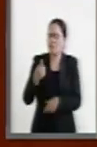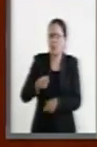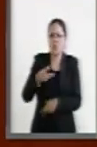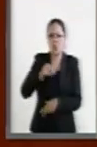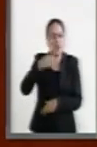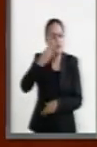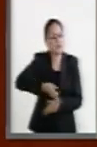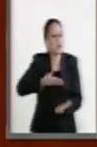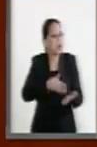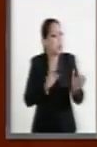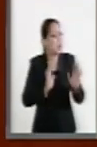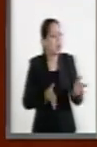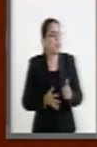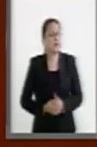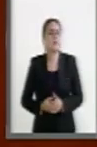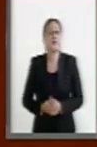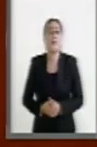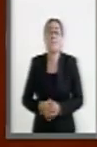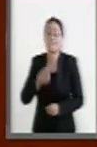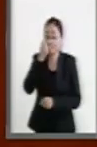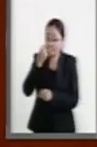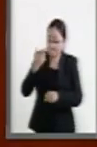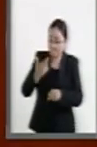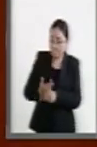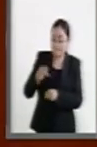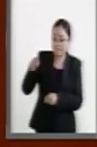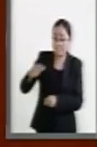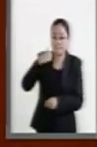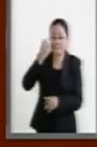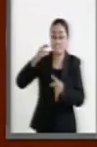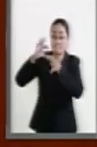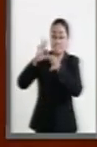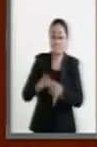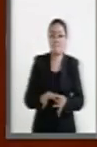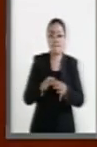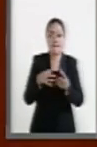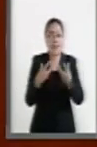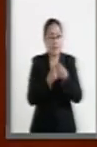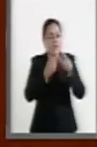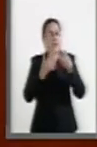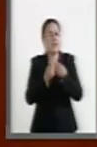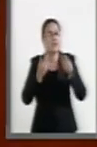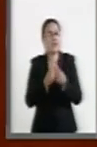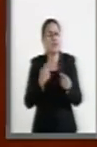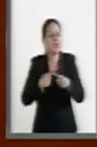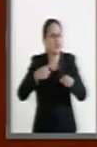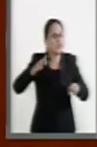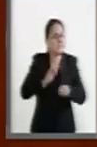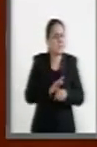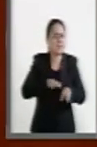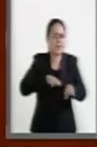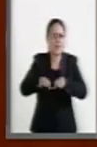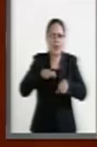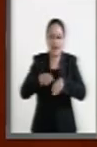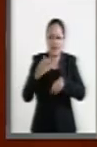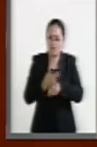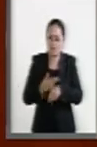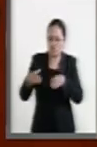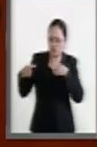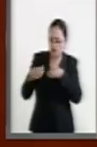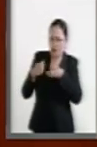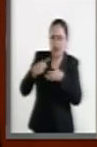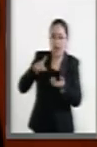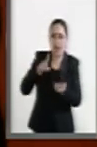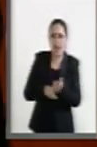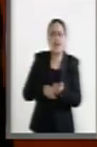señor Secretario, por buscar esa coordinación estrecha, con quienes defienden los derechos laborales del Magisterio en el